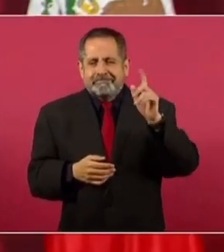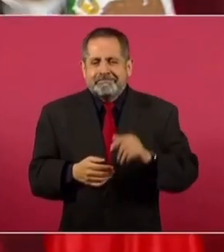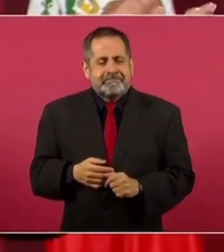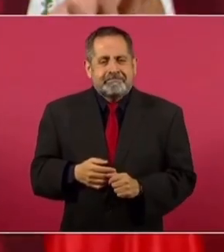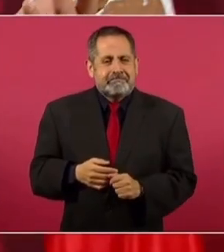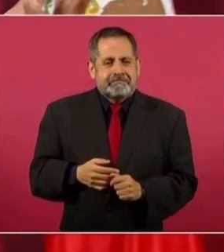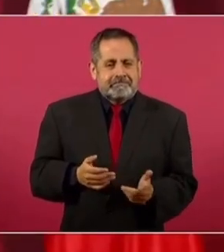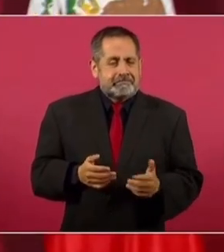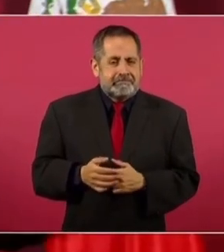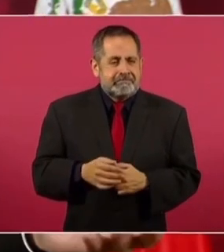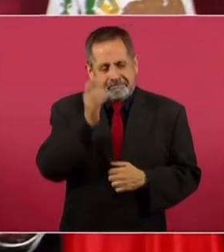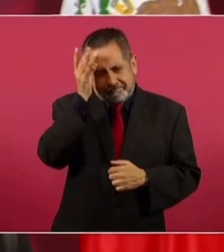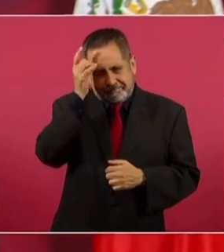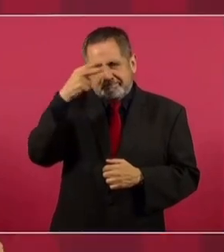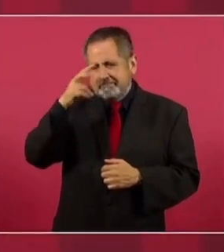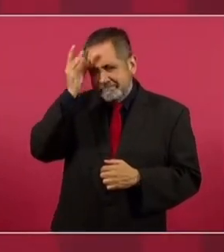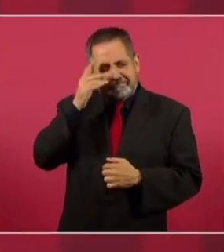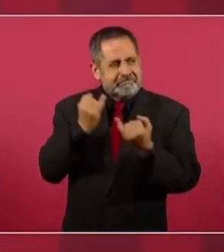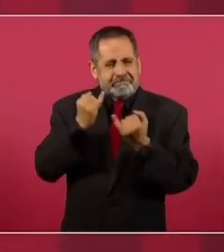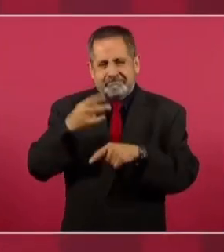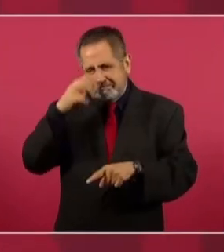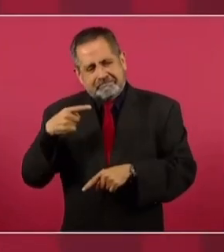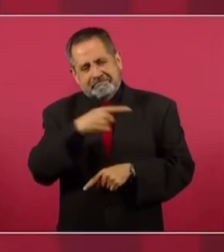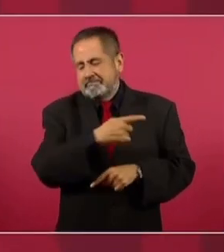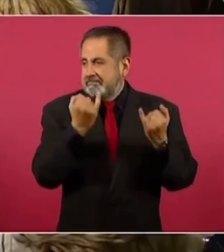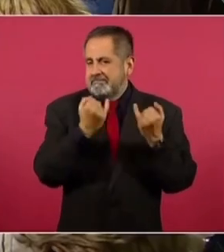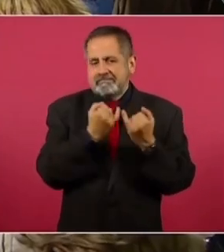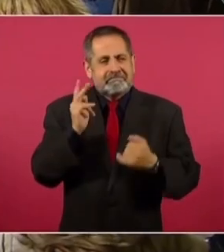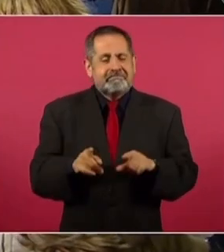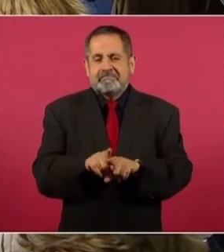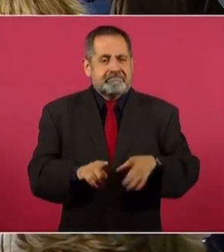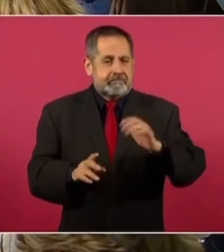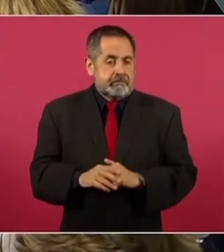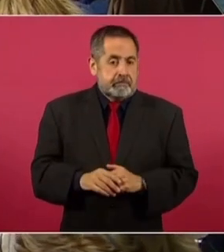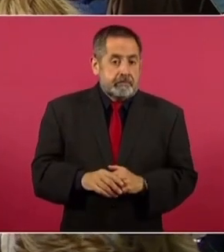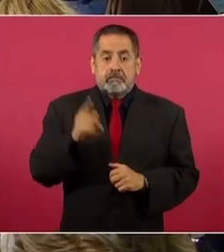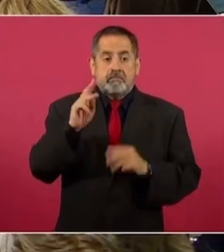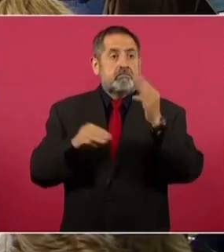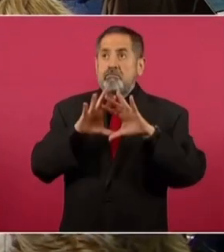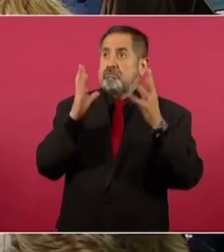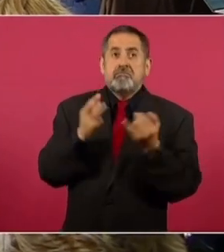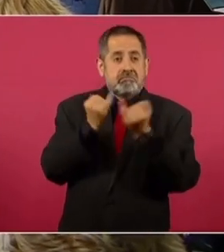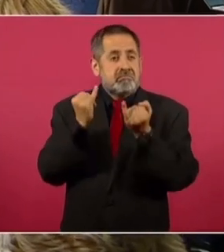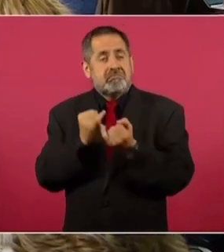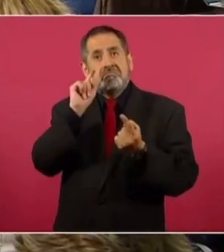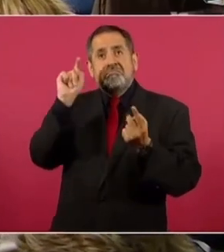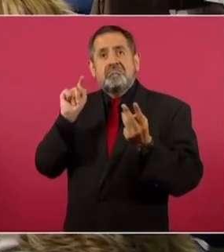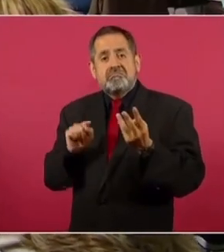algo que ya conocemos en México, pero lo aplican en todos lados.